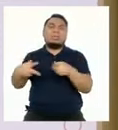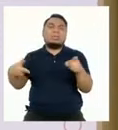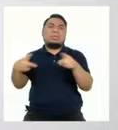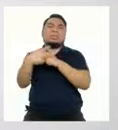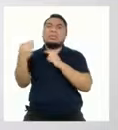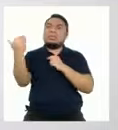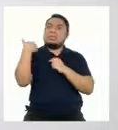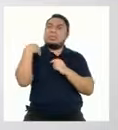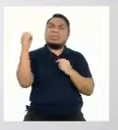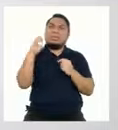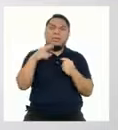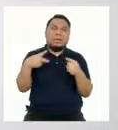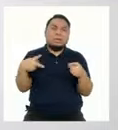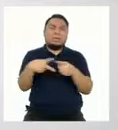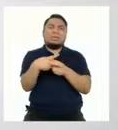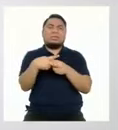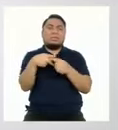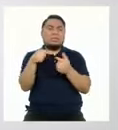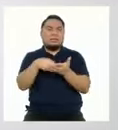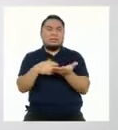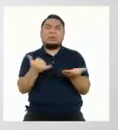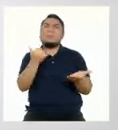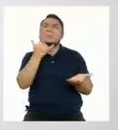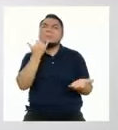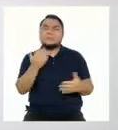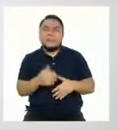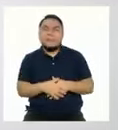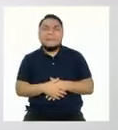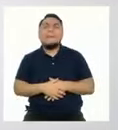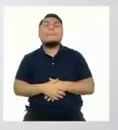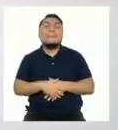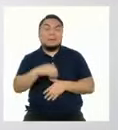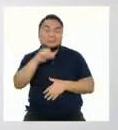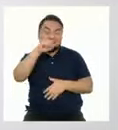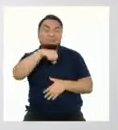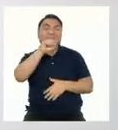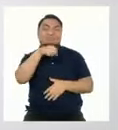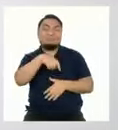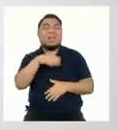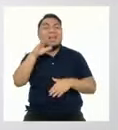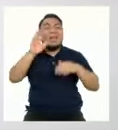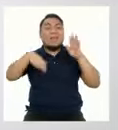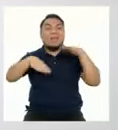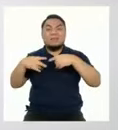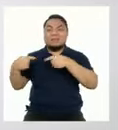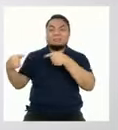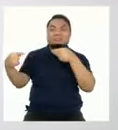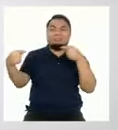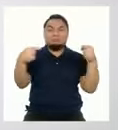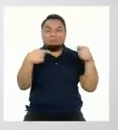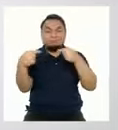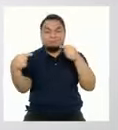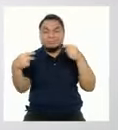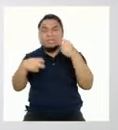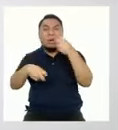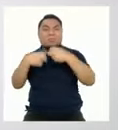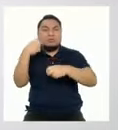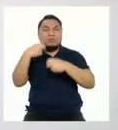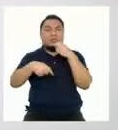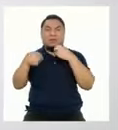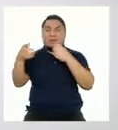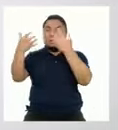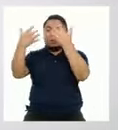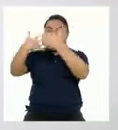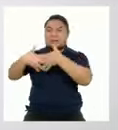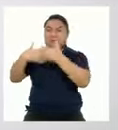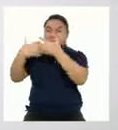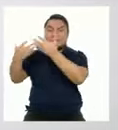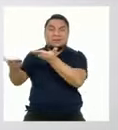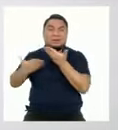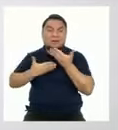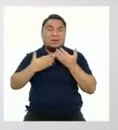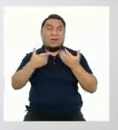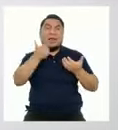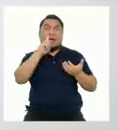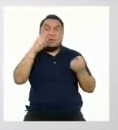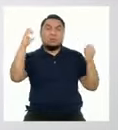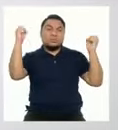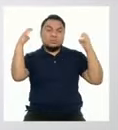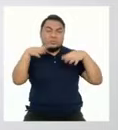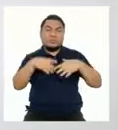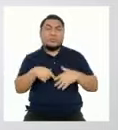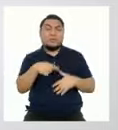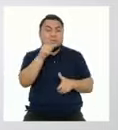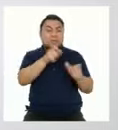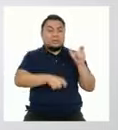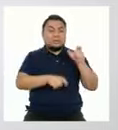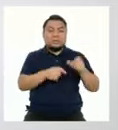sin avisarme? Es verdad. A veces se presentan conflictos entre las empresas que nos brindan los bienes y servicios y las